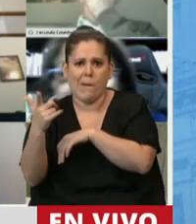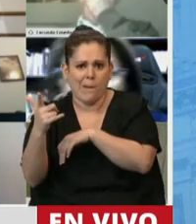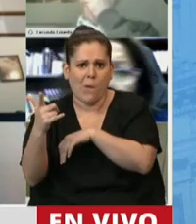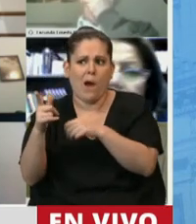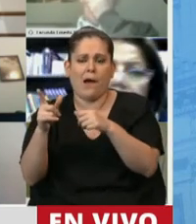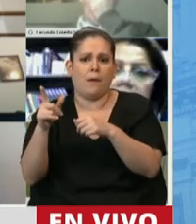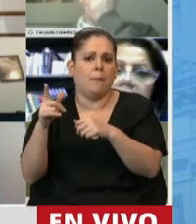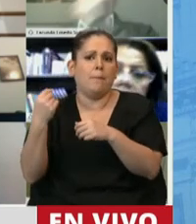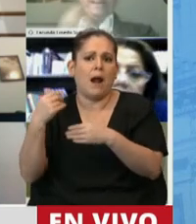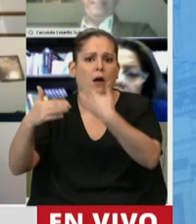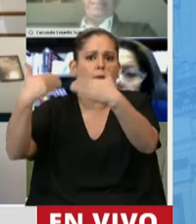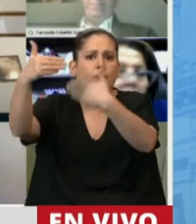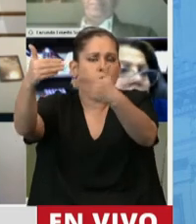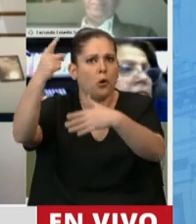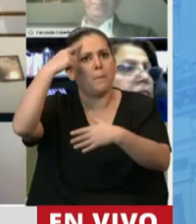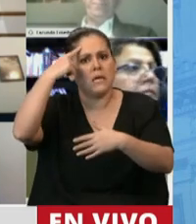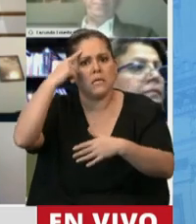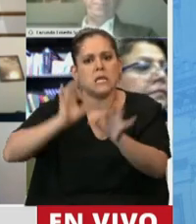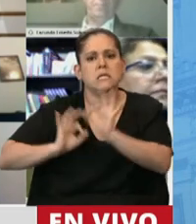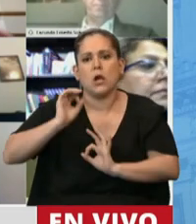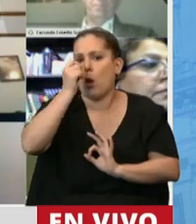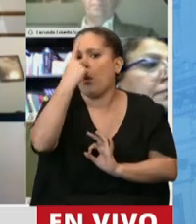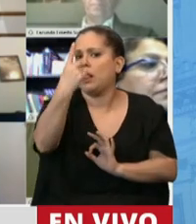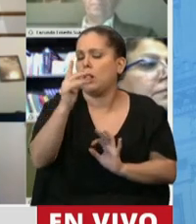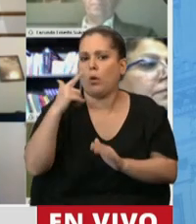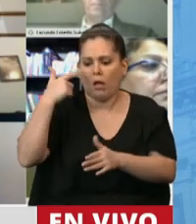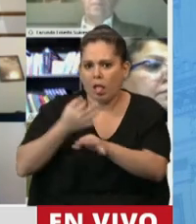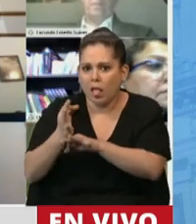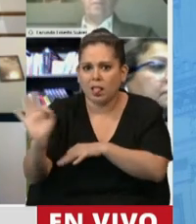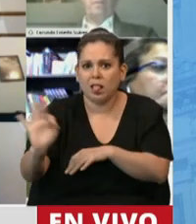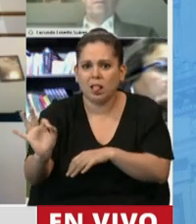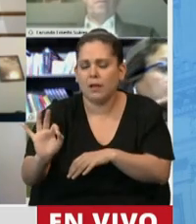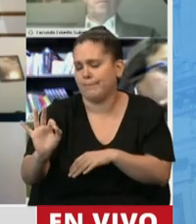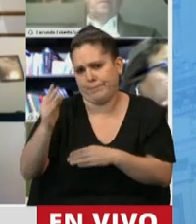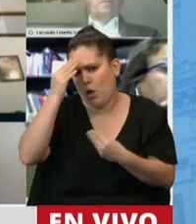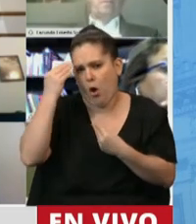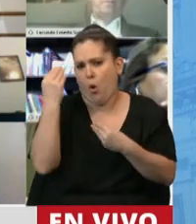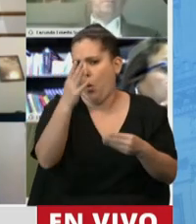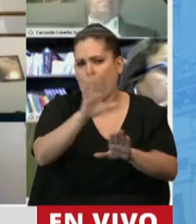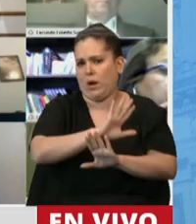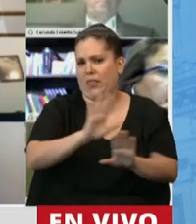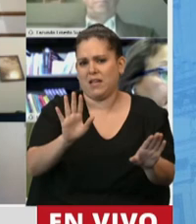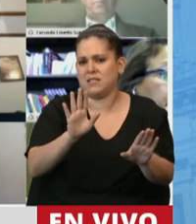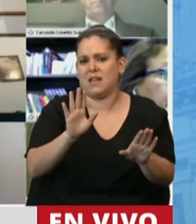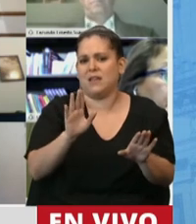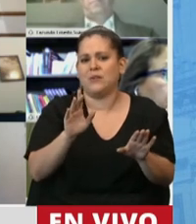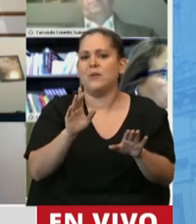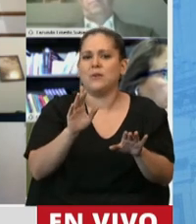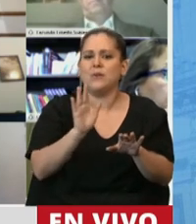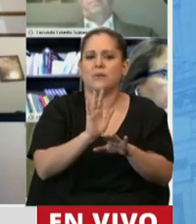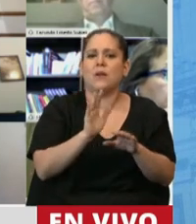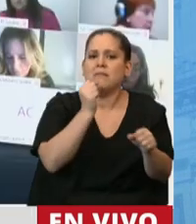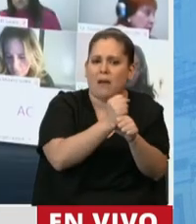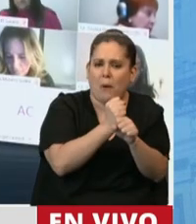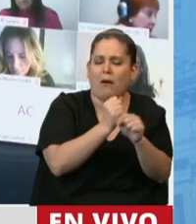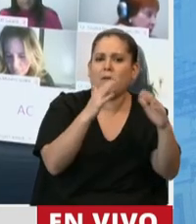para el siglo XXI y trabajos del siglo XXI, olvídese que vamos a poder tener startup, co-working